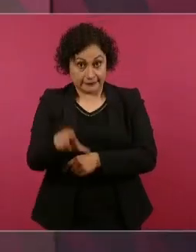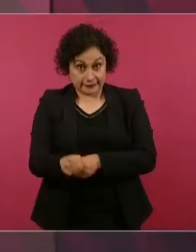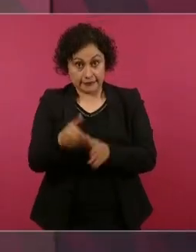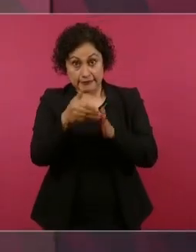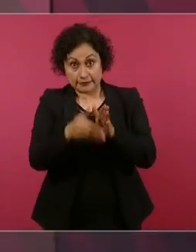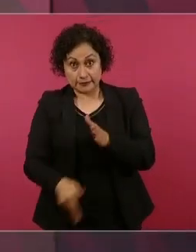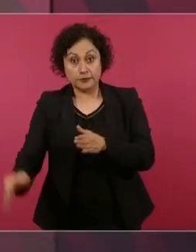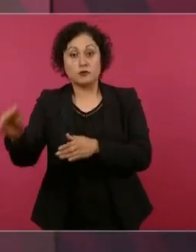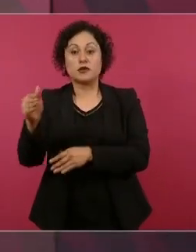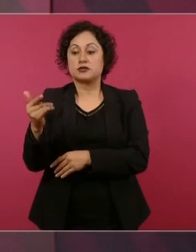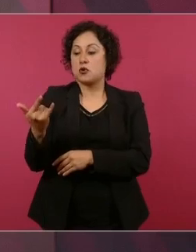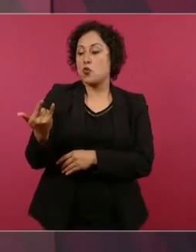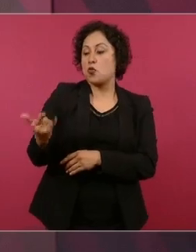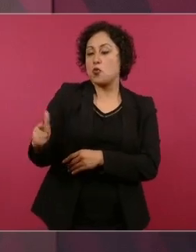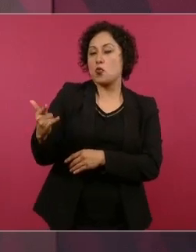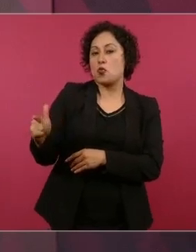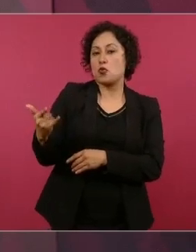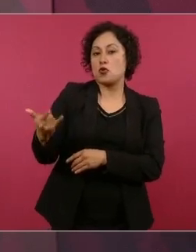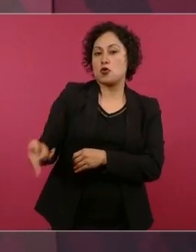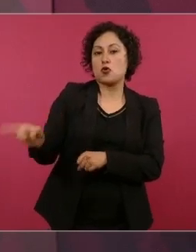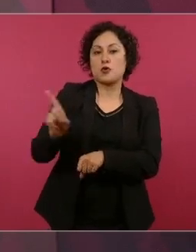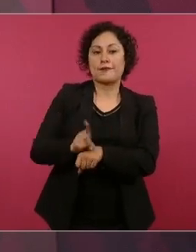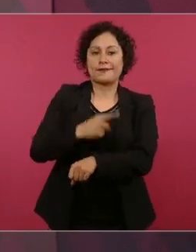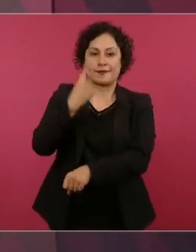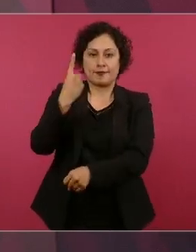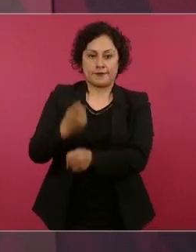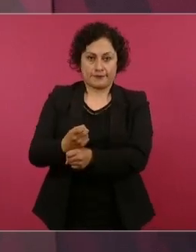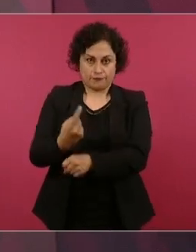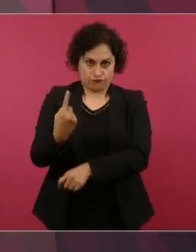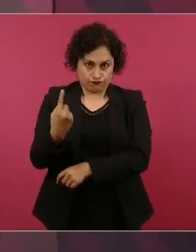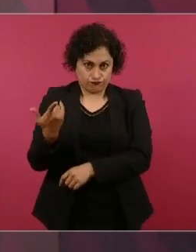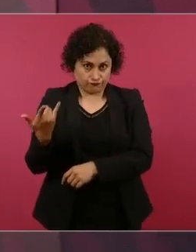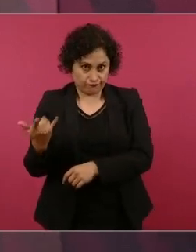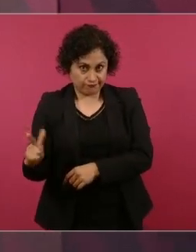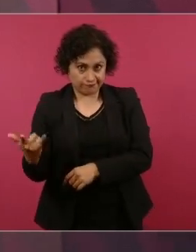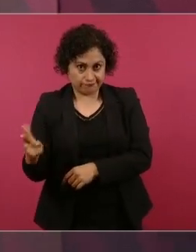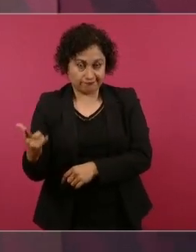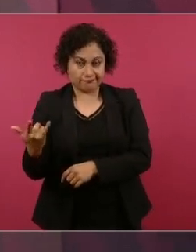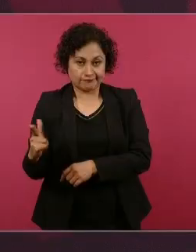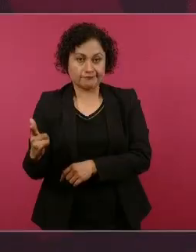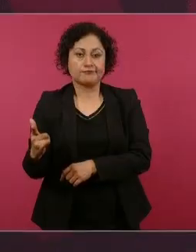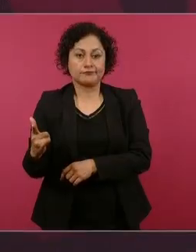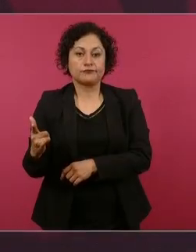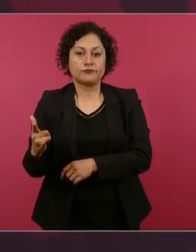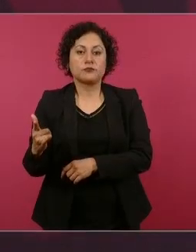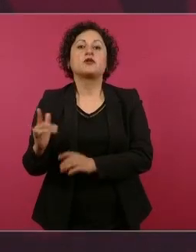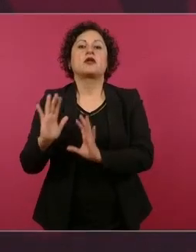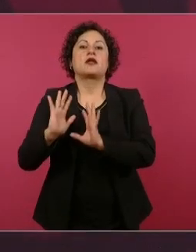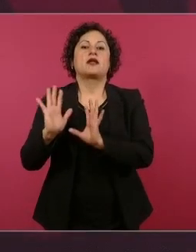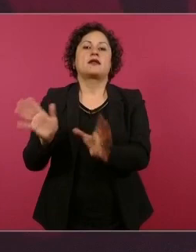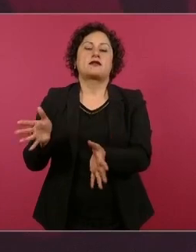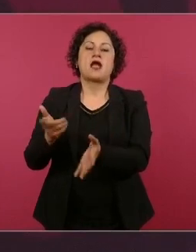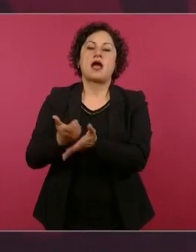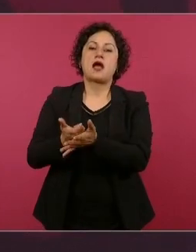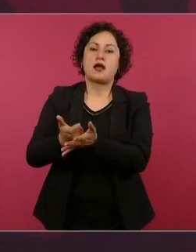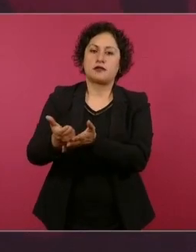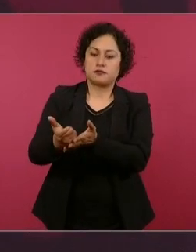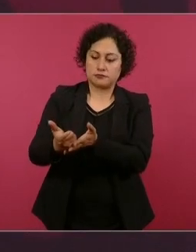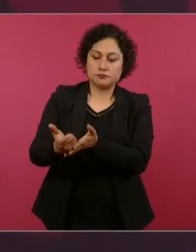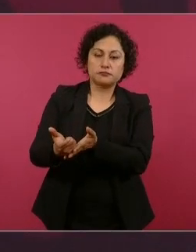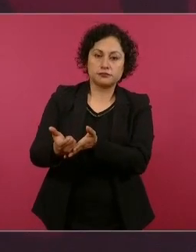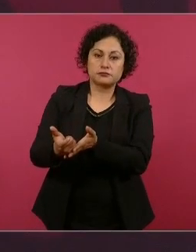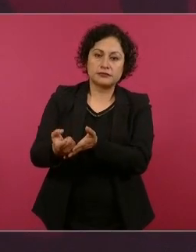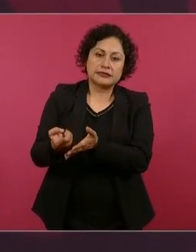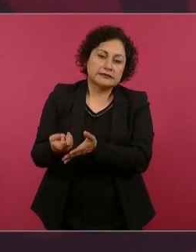julio se puede entregar la primera